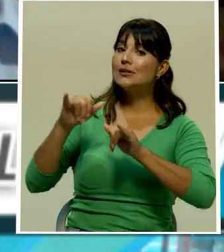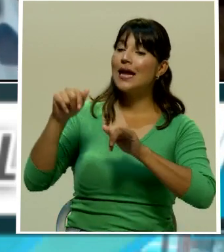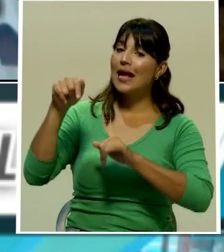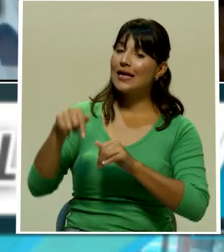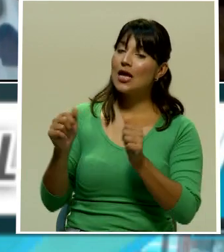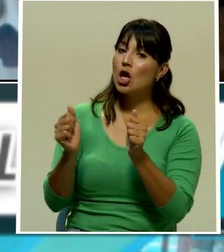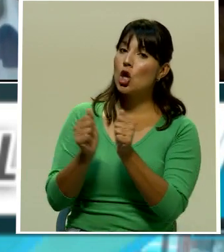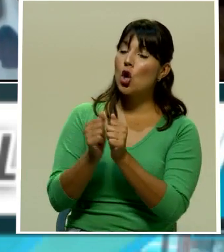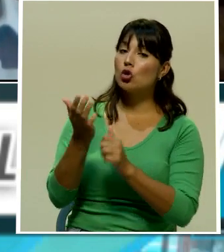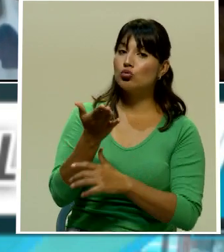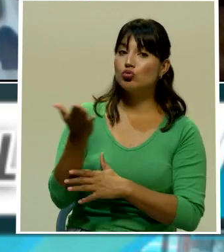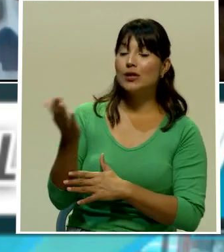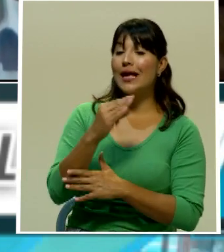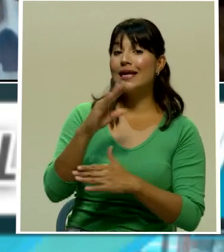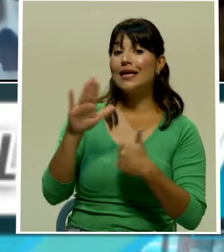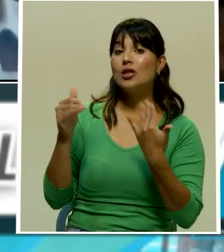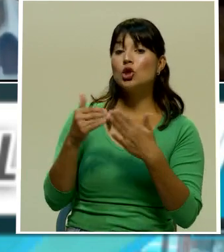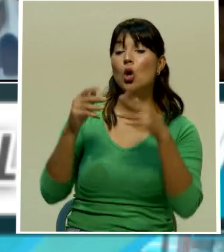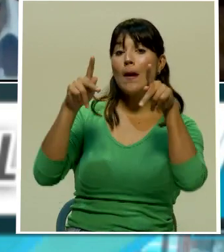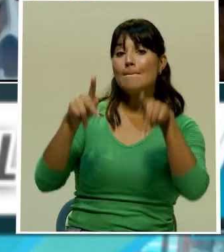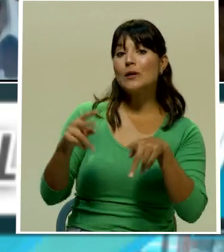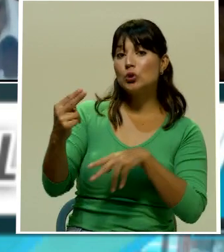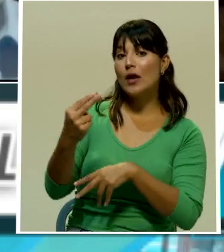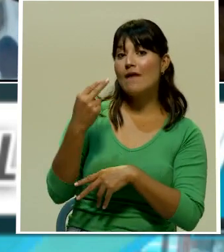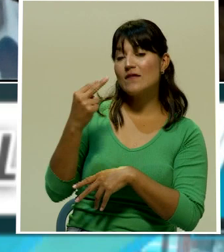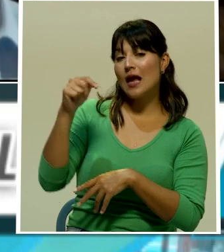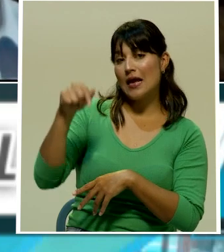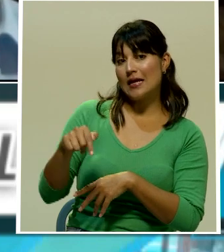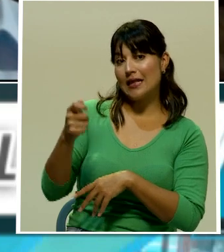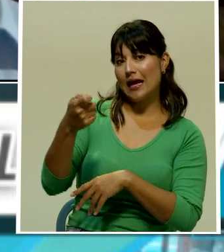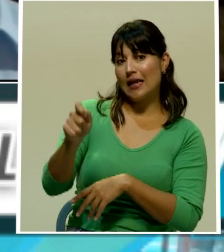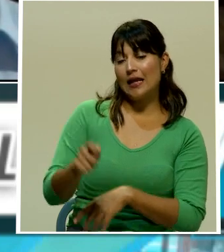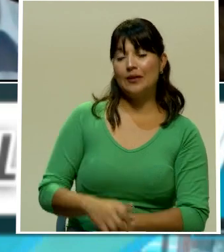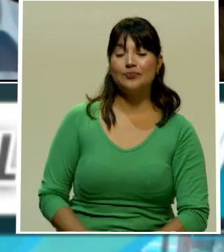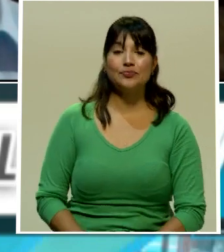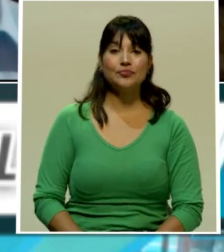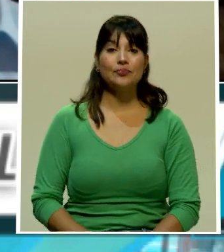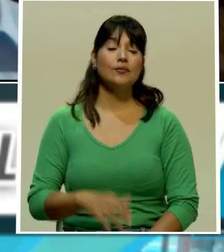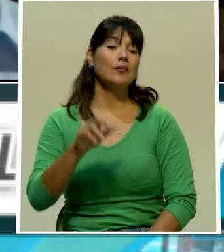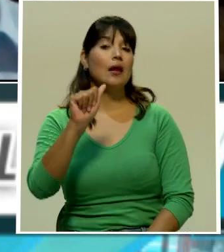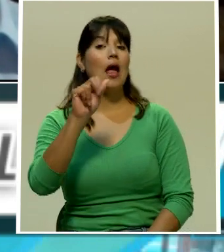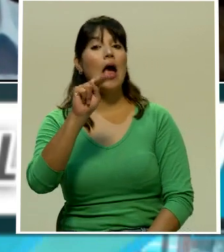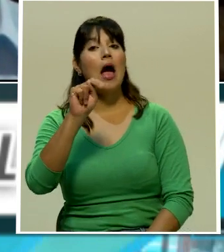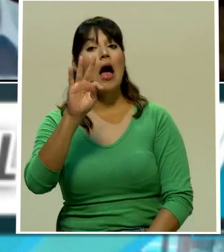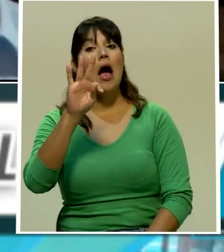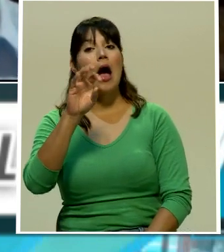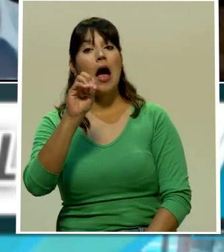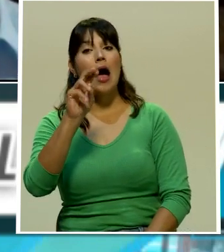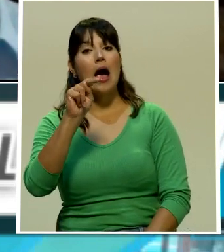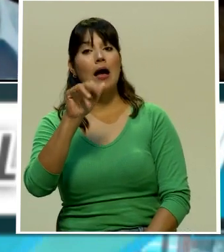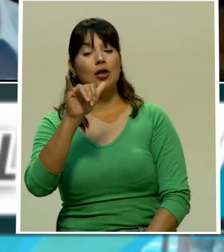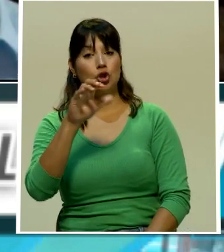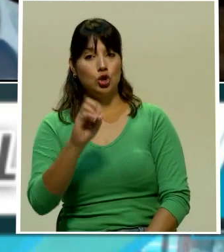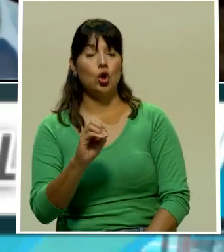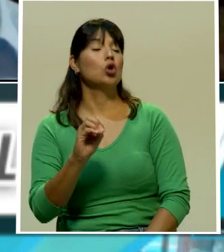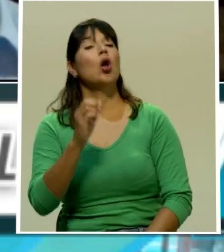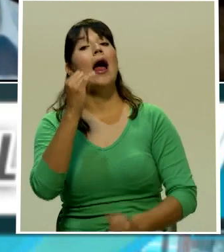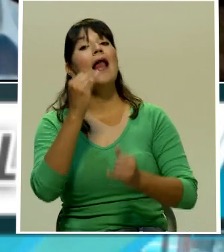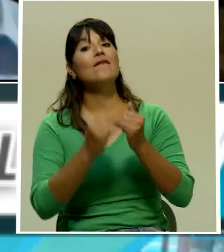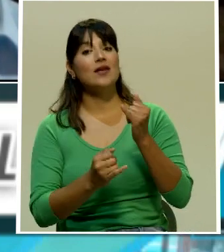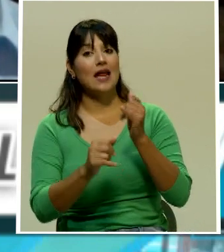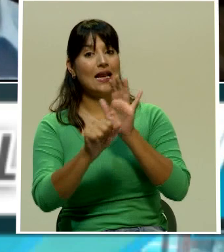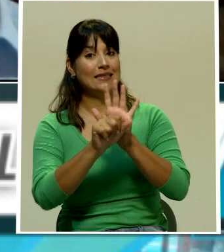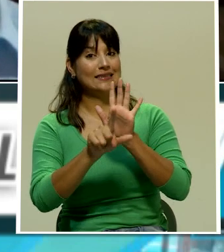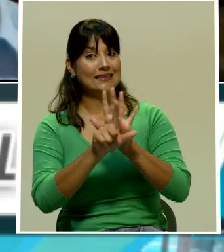y al público que nos ve por este prestigioso canal don Antonio finalmente el congreso de costa rica tiene